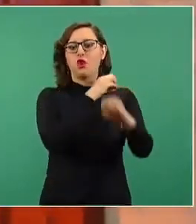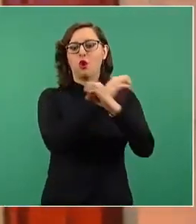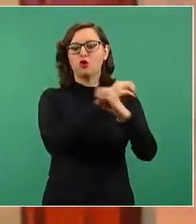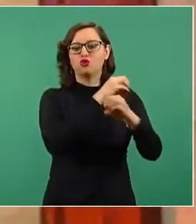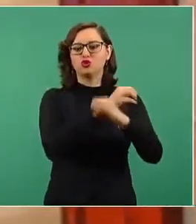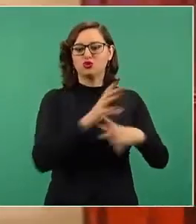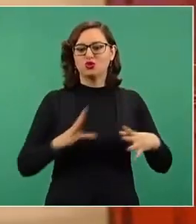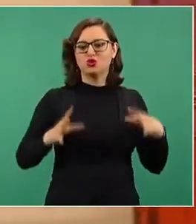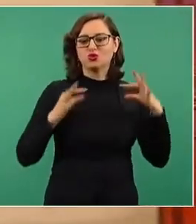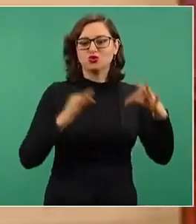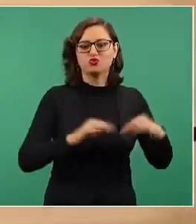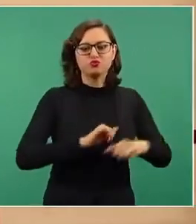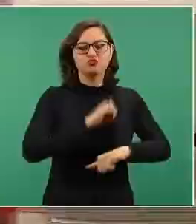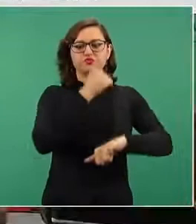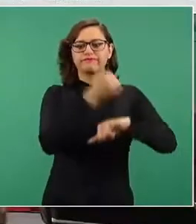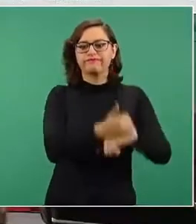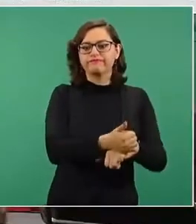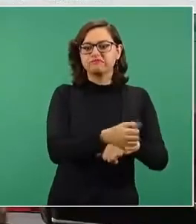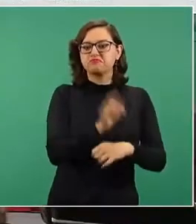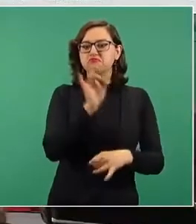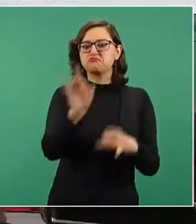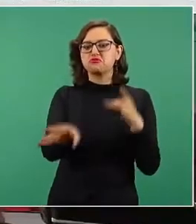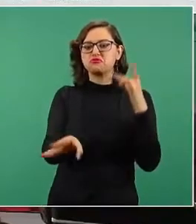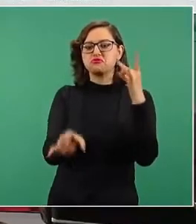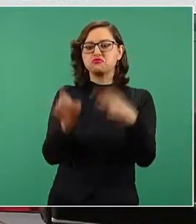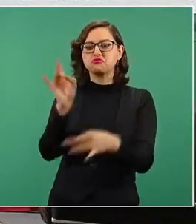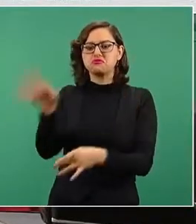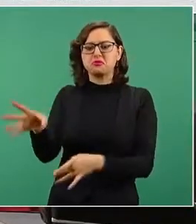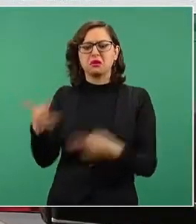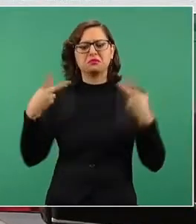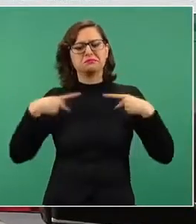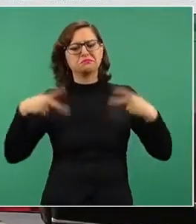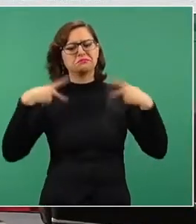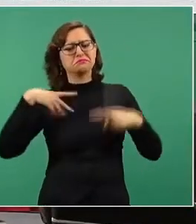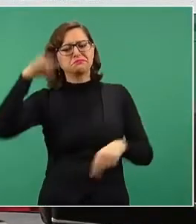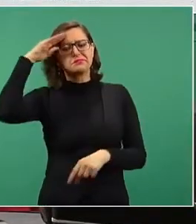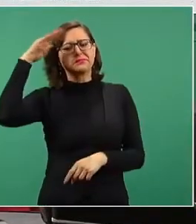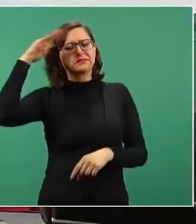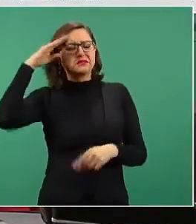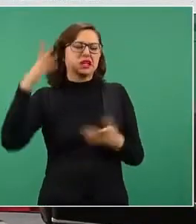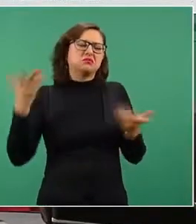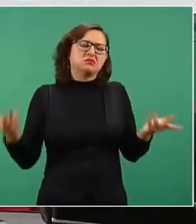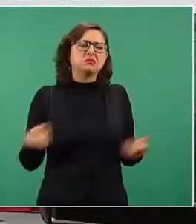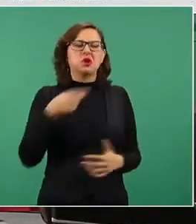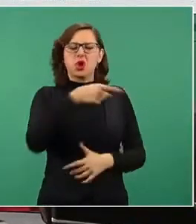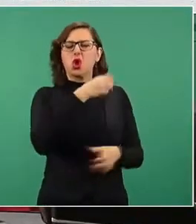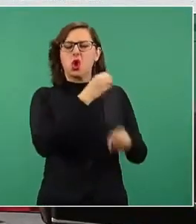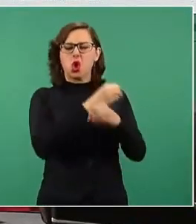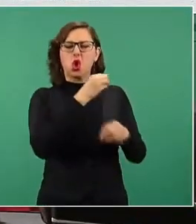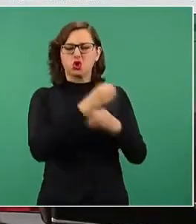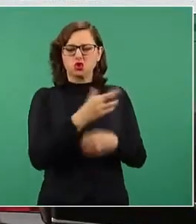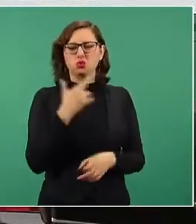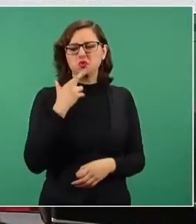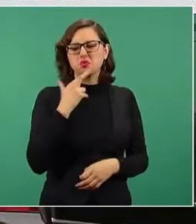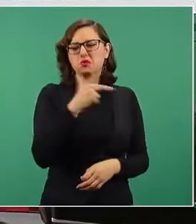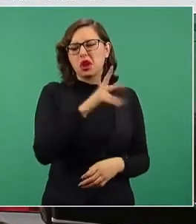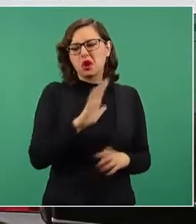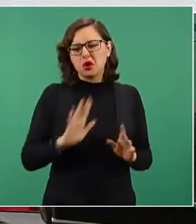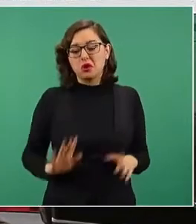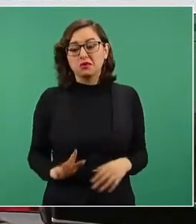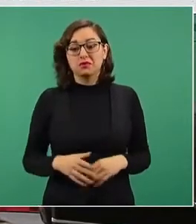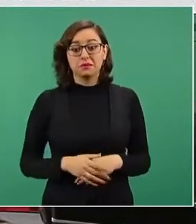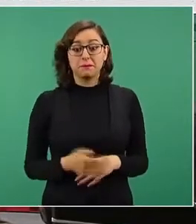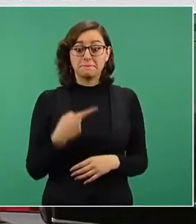Y resulta que ese OXXO, además de los subsidios que recibe de esa misma empresa, FEMSA, con los